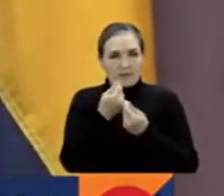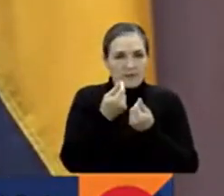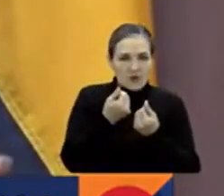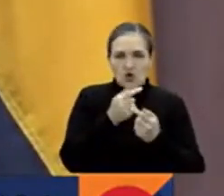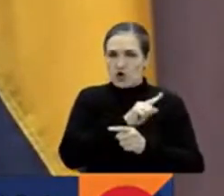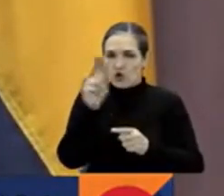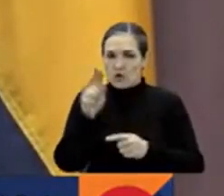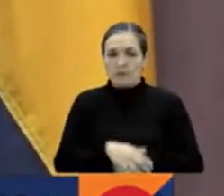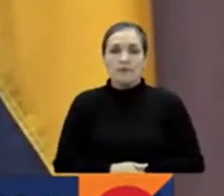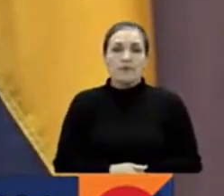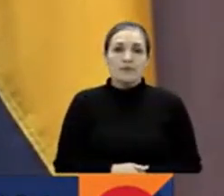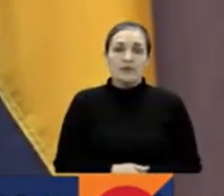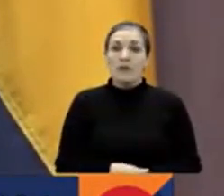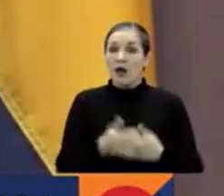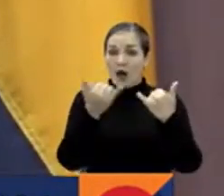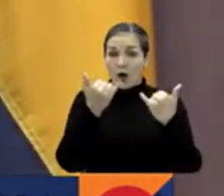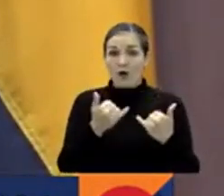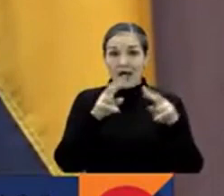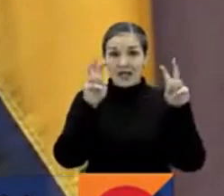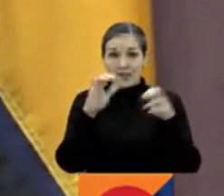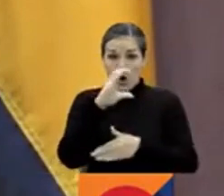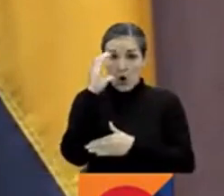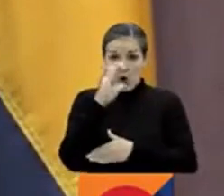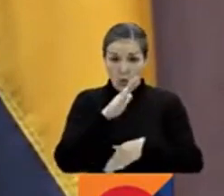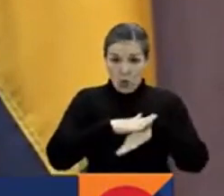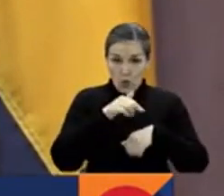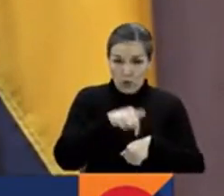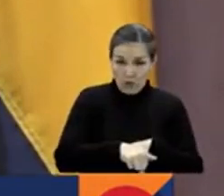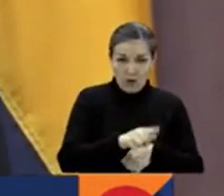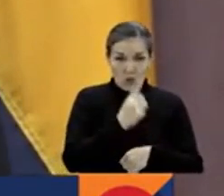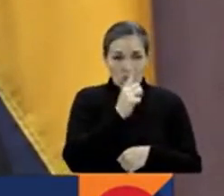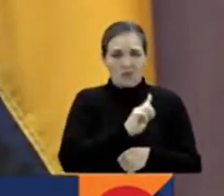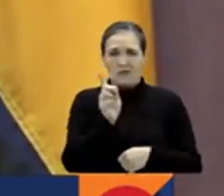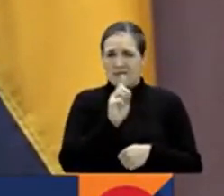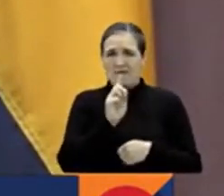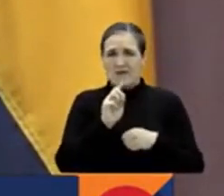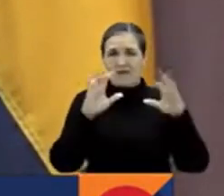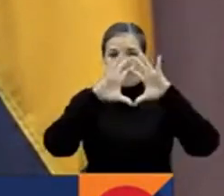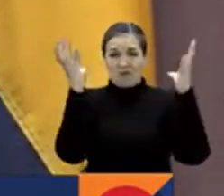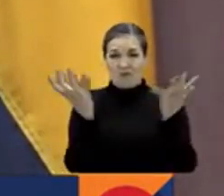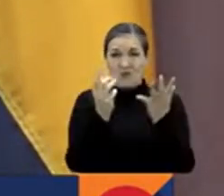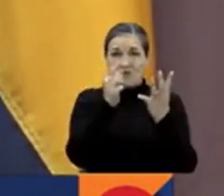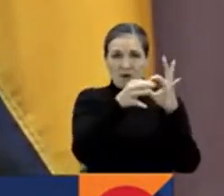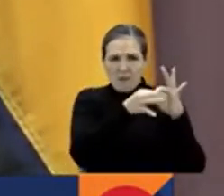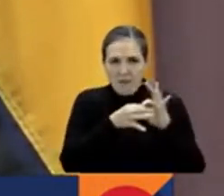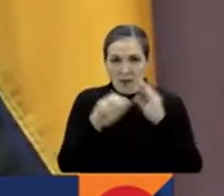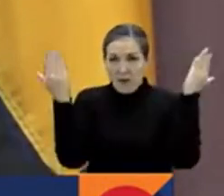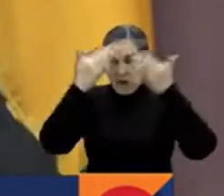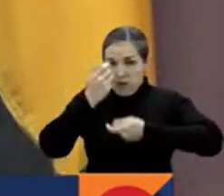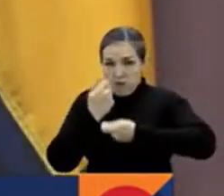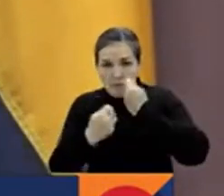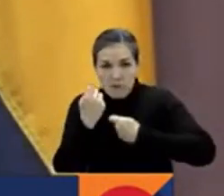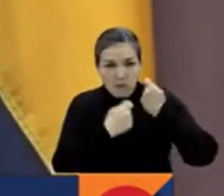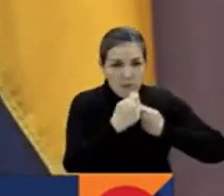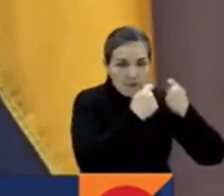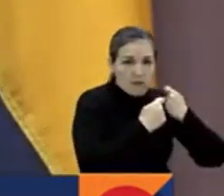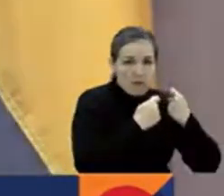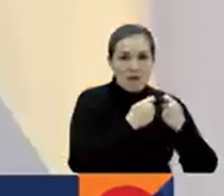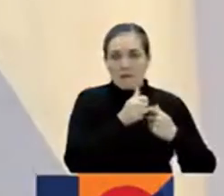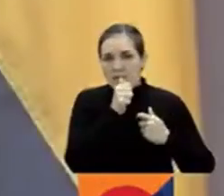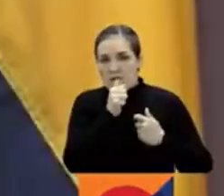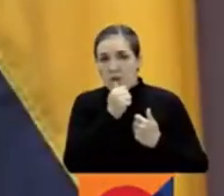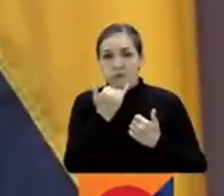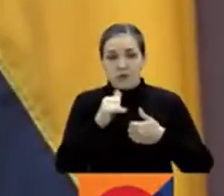narcotráfico dejó de ser un tema colombiano. Hay una multinacional del narcotráfico que está golpeando el